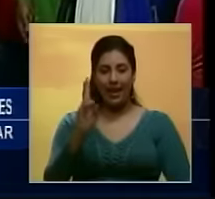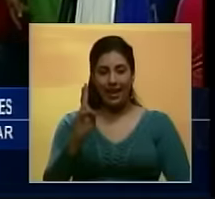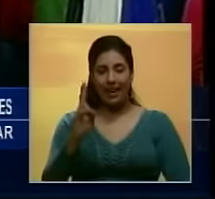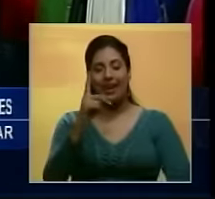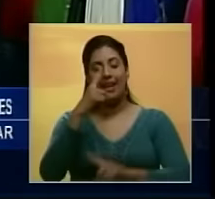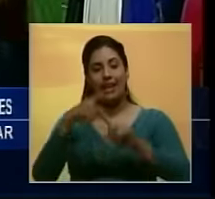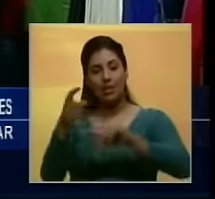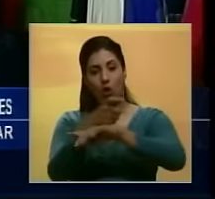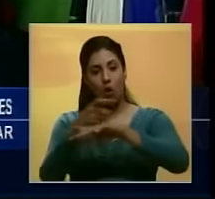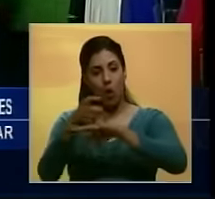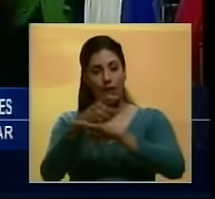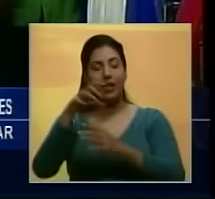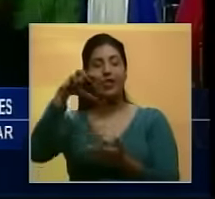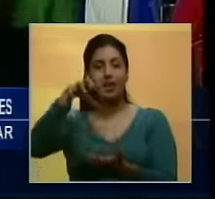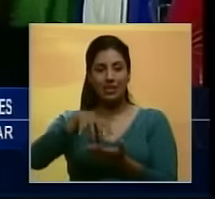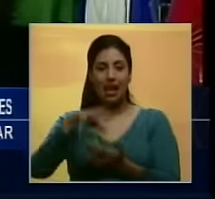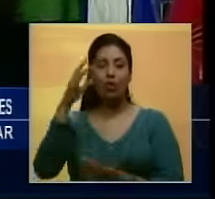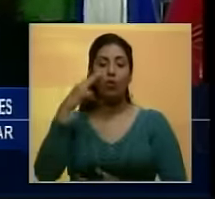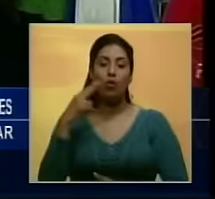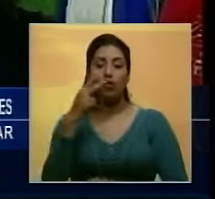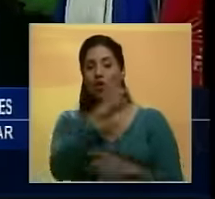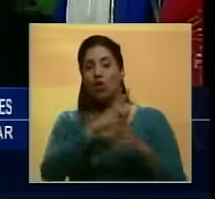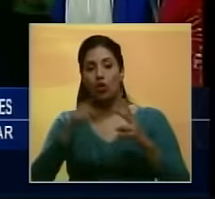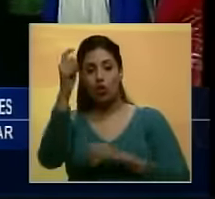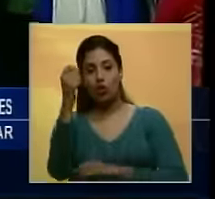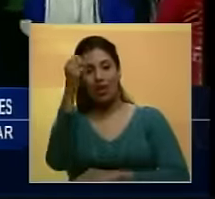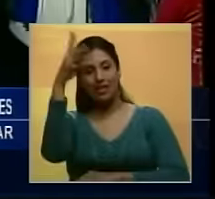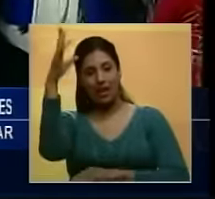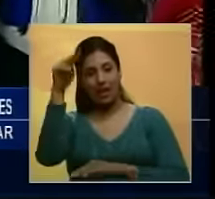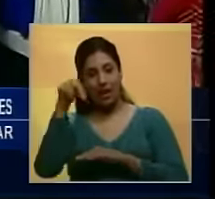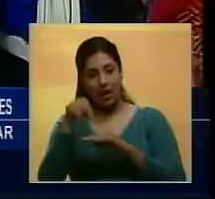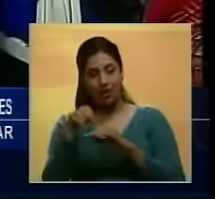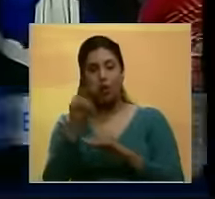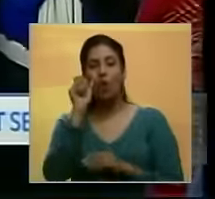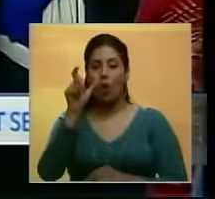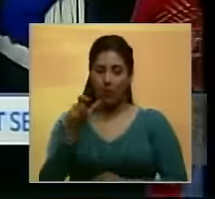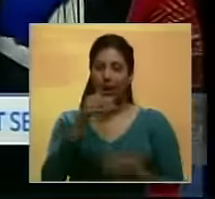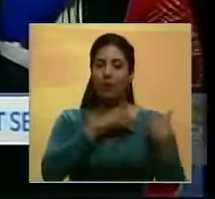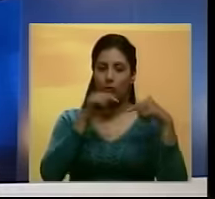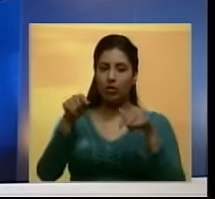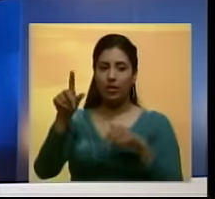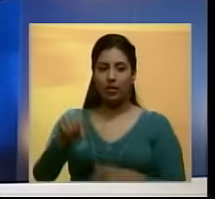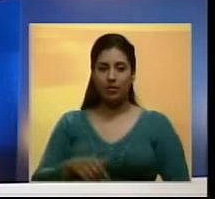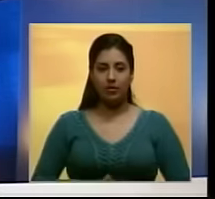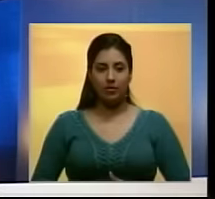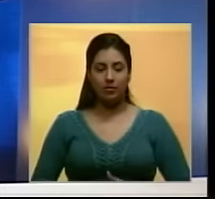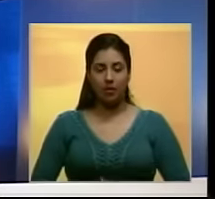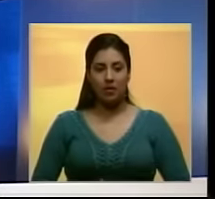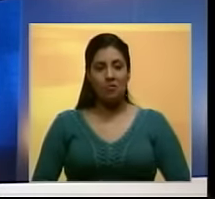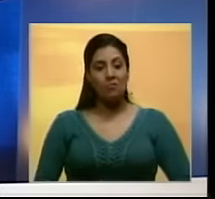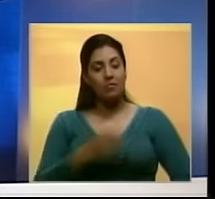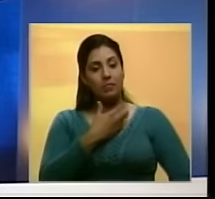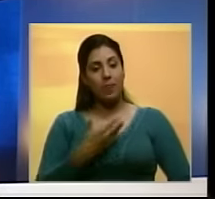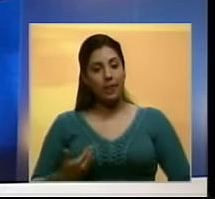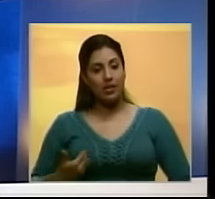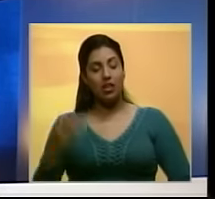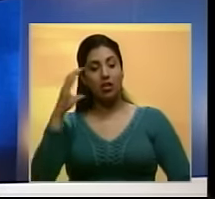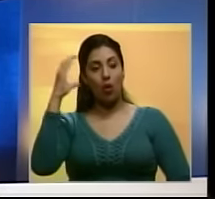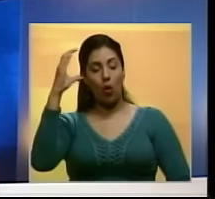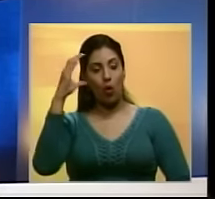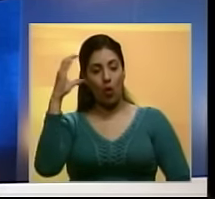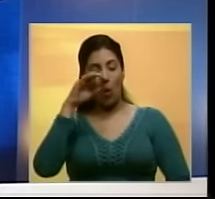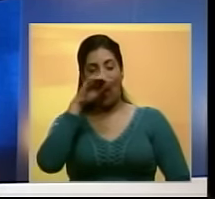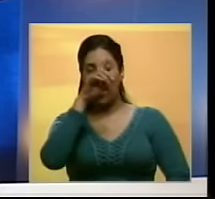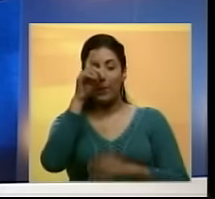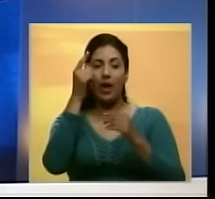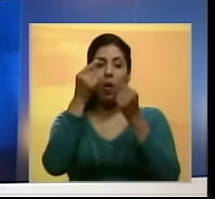al ex gobernador del estado Andrés Velásquez y al diputado de la Asamblea Nacional, Américo de Gracia. El presidente de Colombia, Juan Manuel